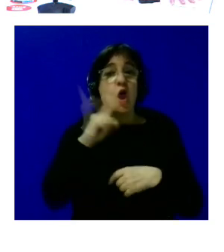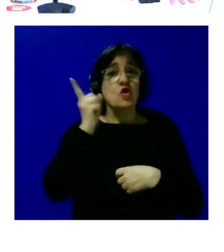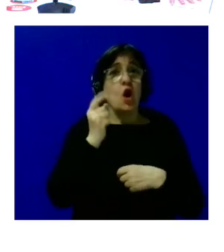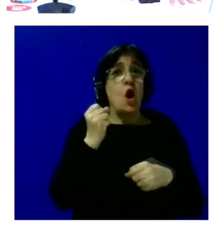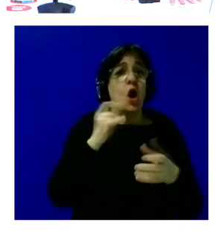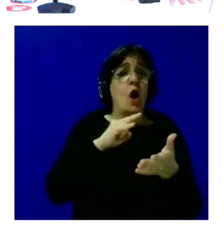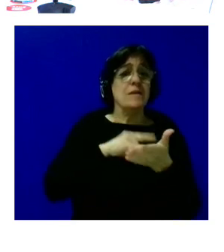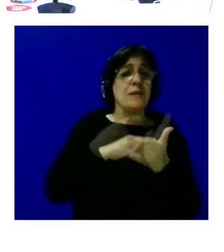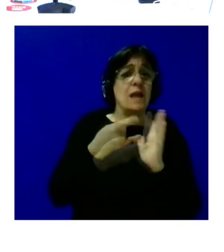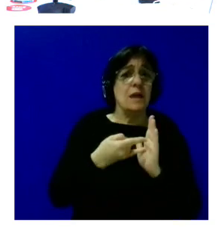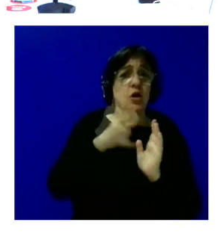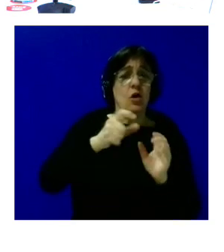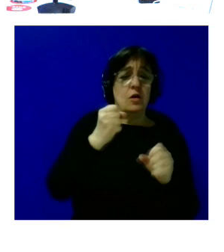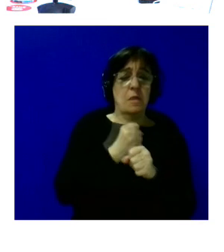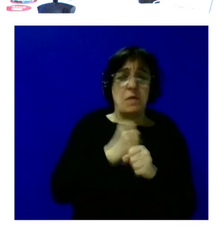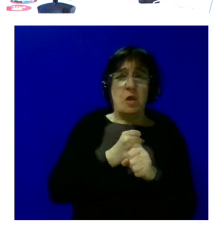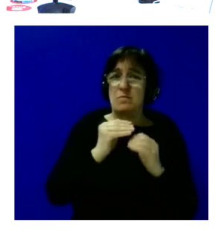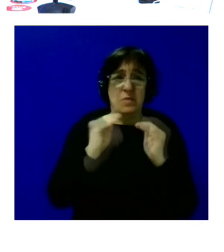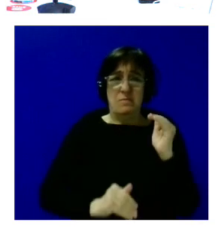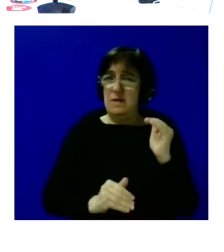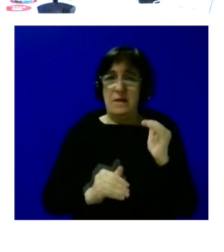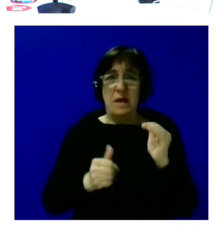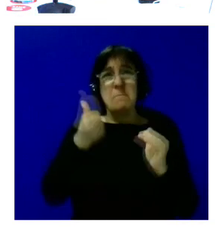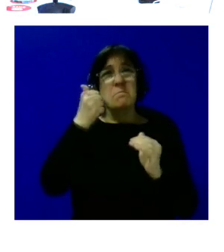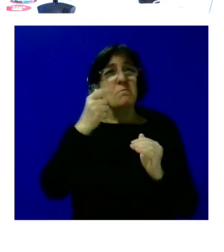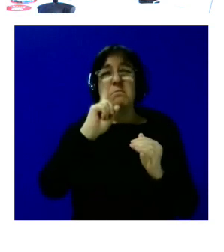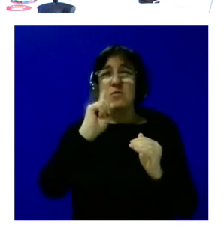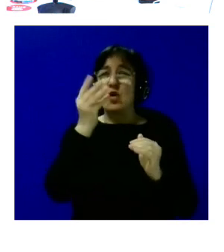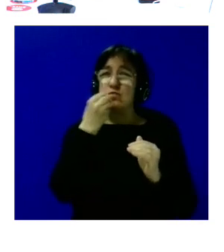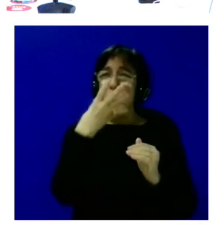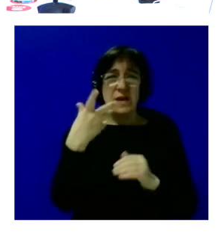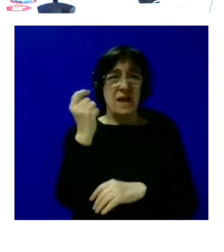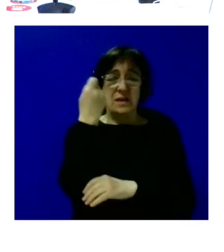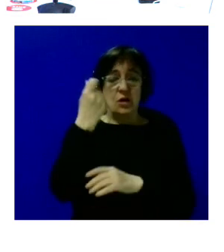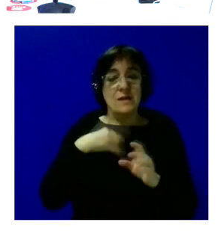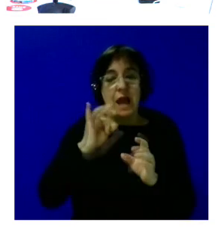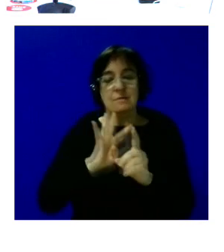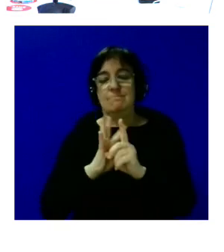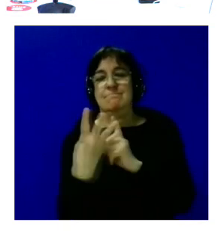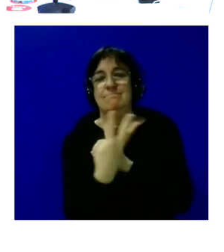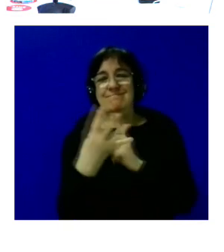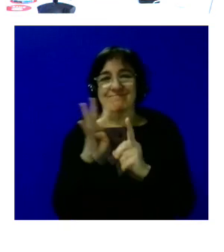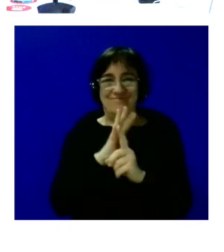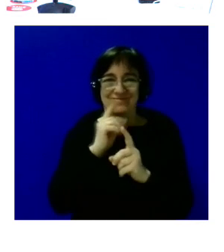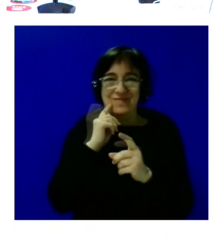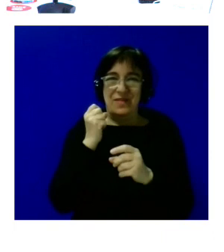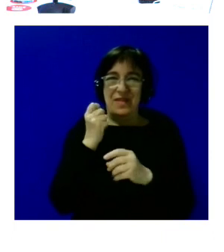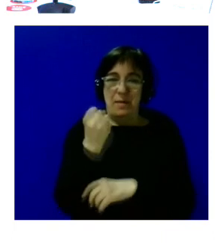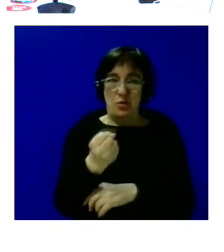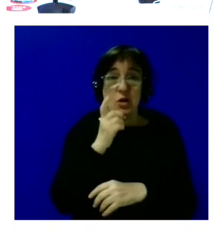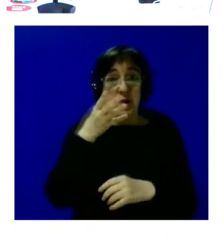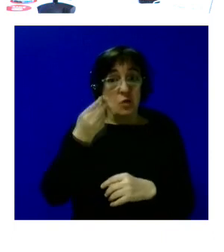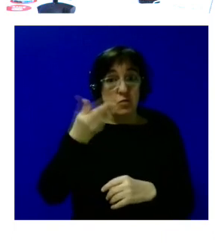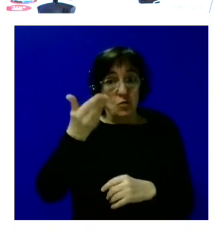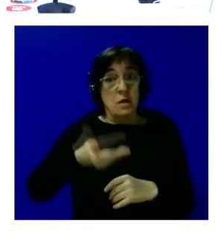empleo con las personas es mucho menos exitoso que si estableces un círculo de apoyo por eso es importante porque muchas